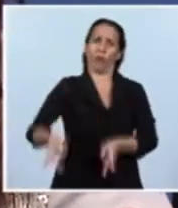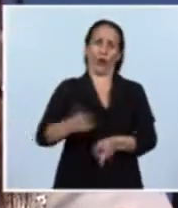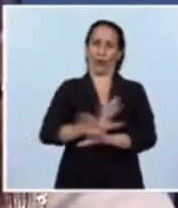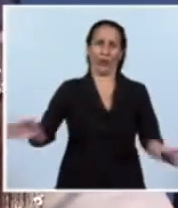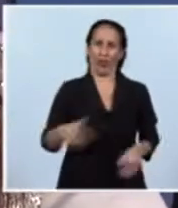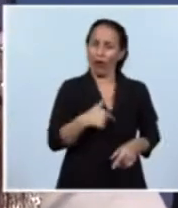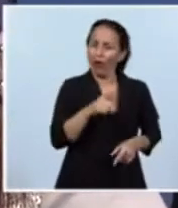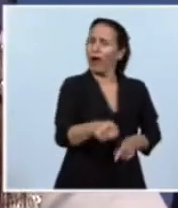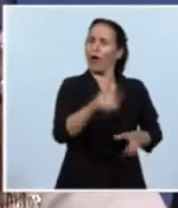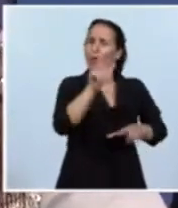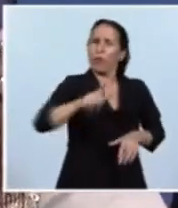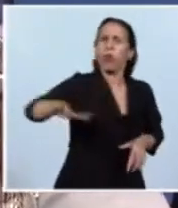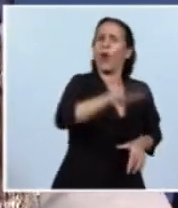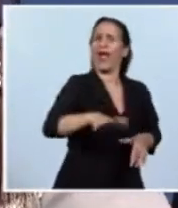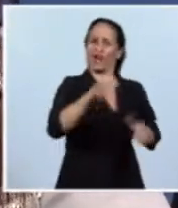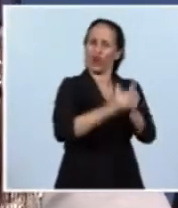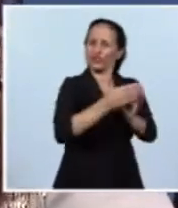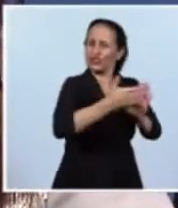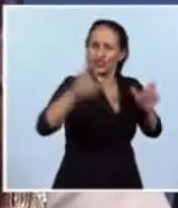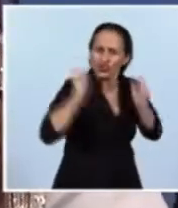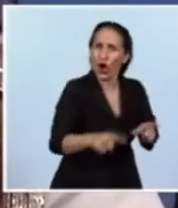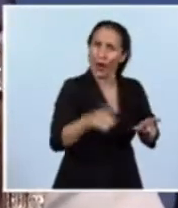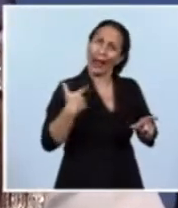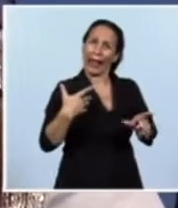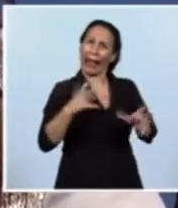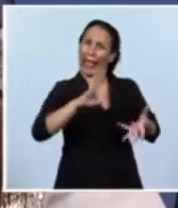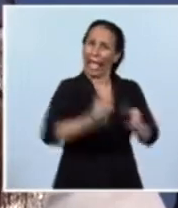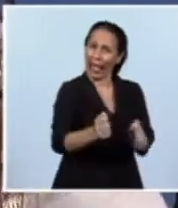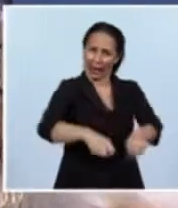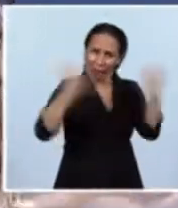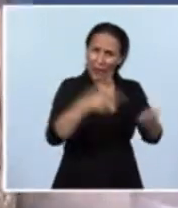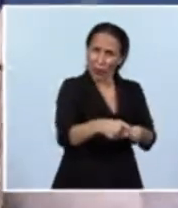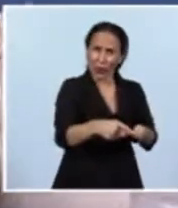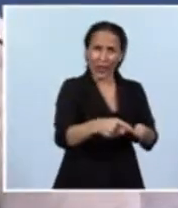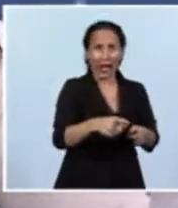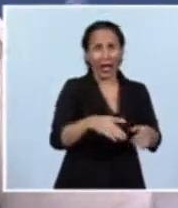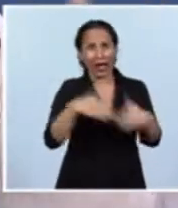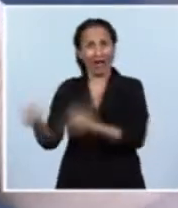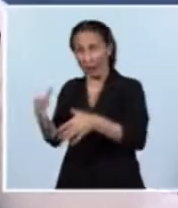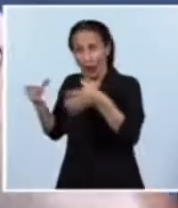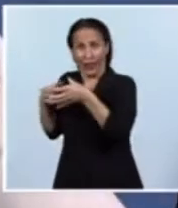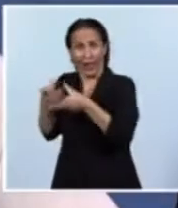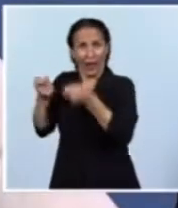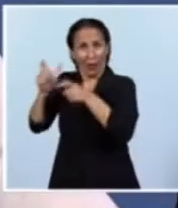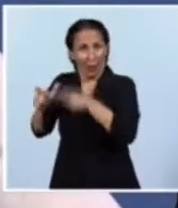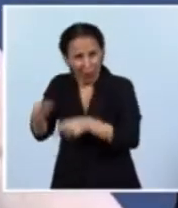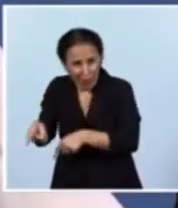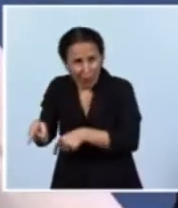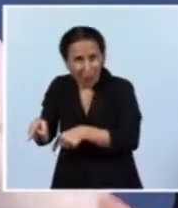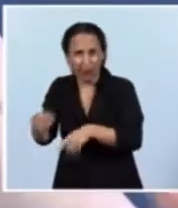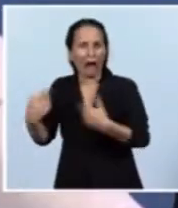y a una historia para honrar a un puñado que se apoderó de fondos